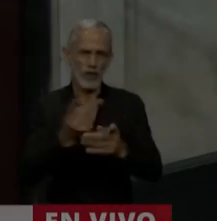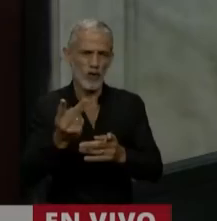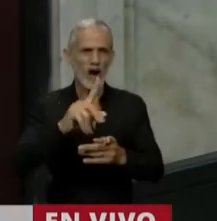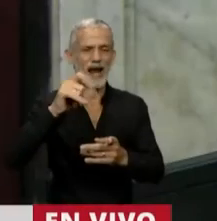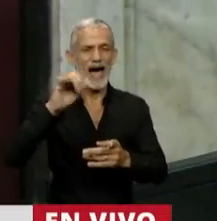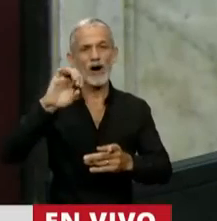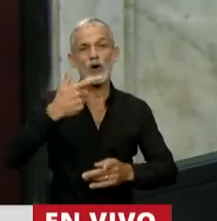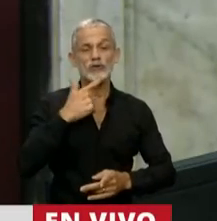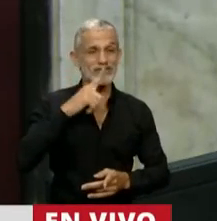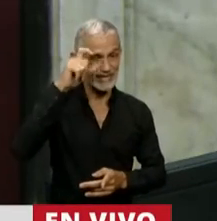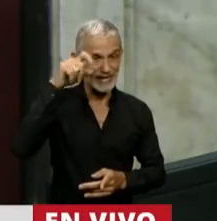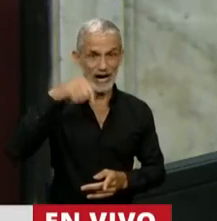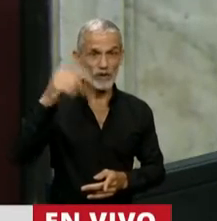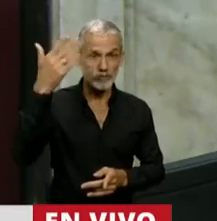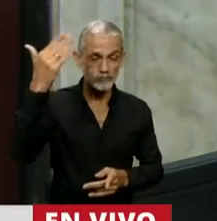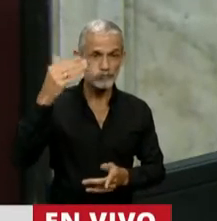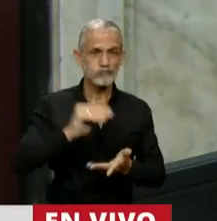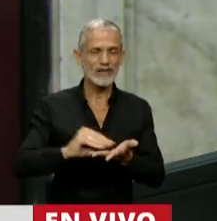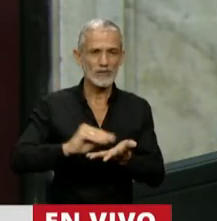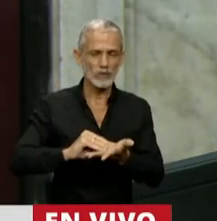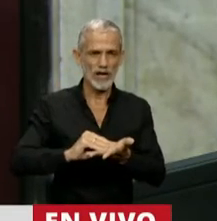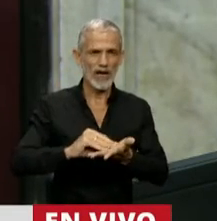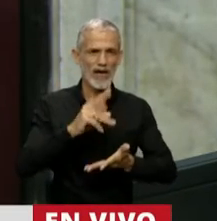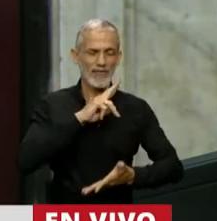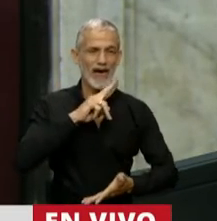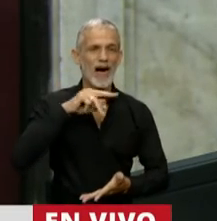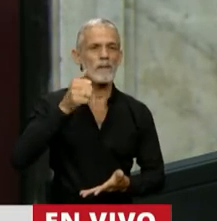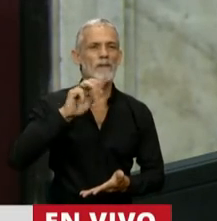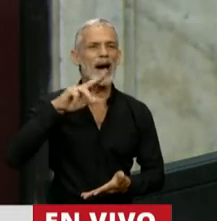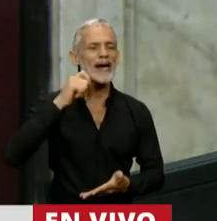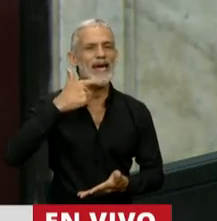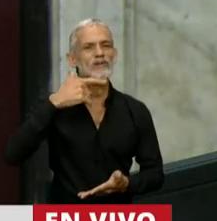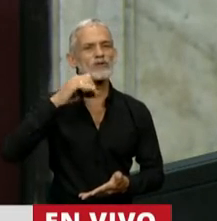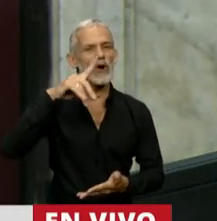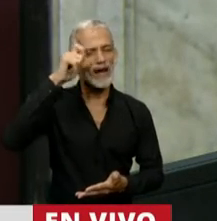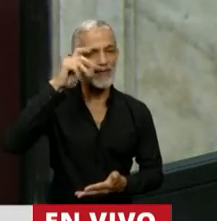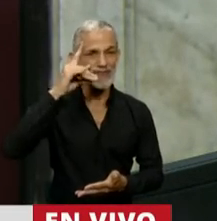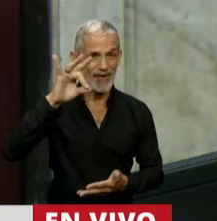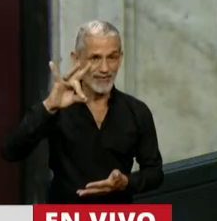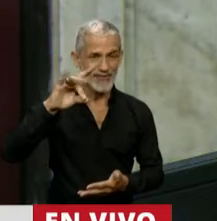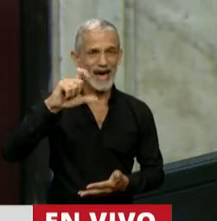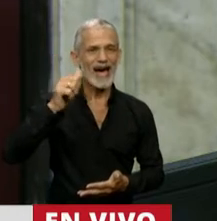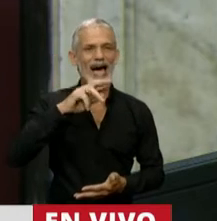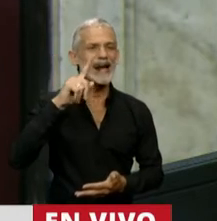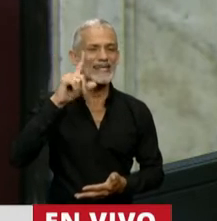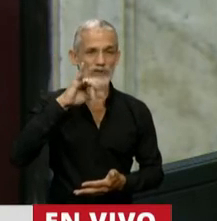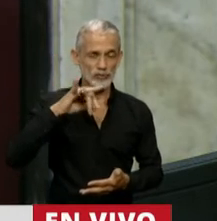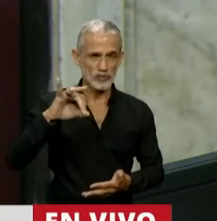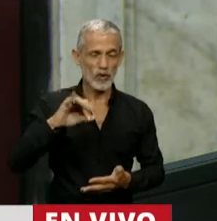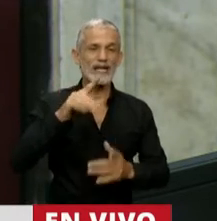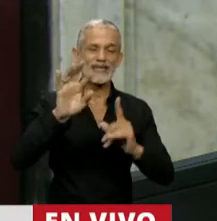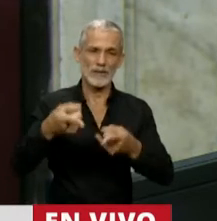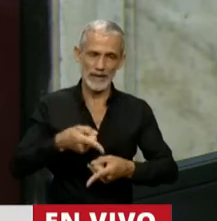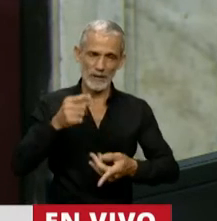Tiene la palabra la diputada María Soledad Carrizo por una solicitud,